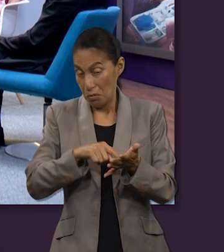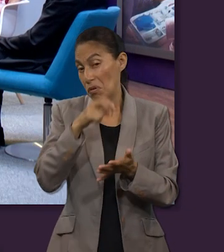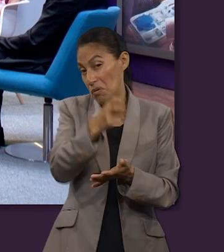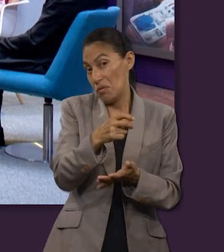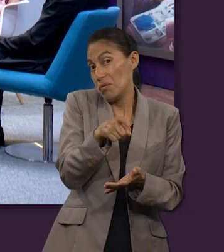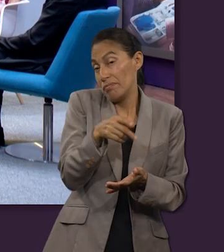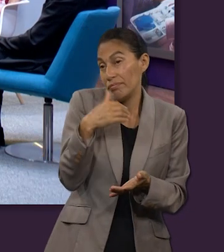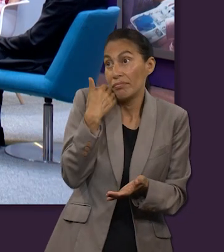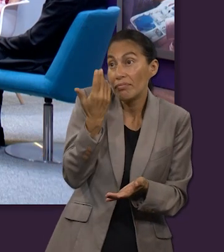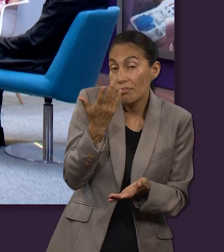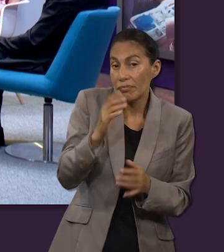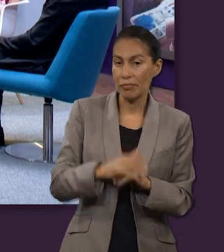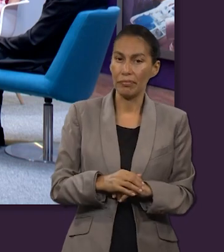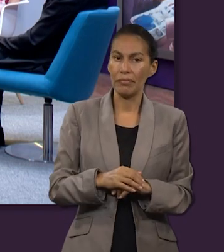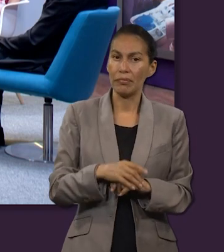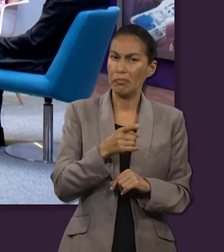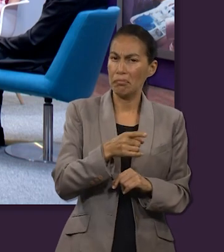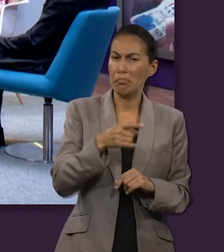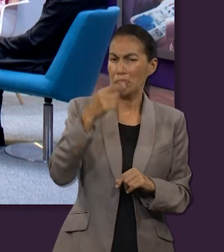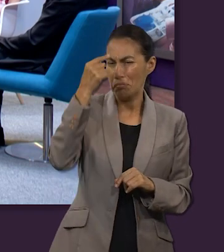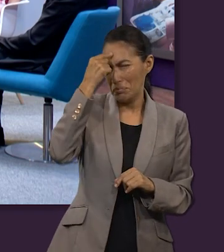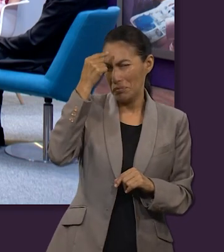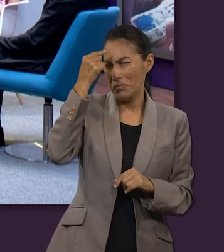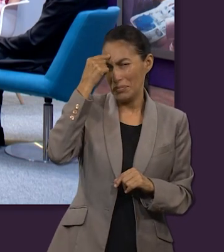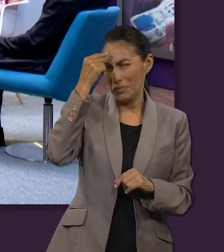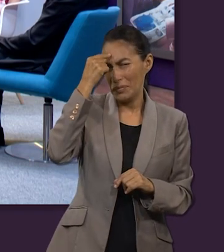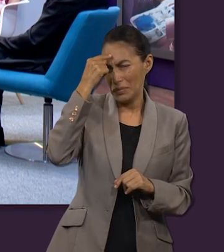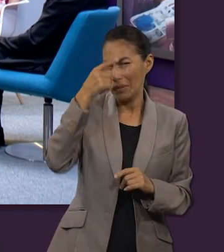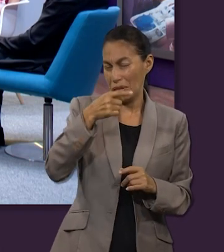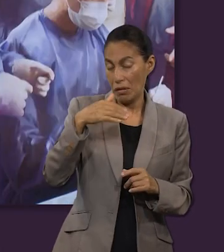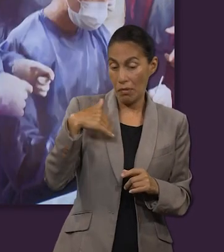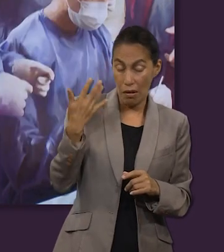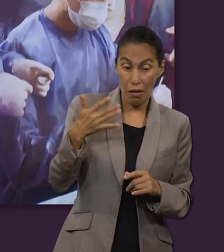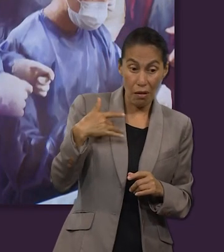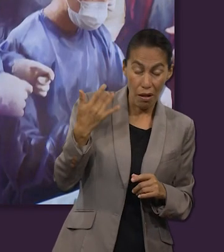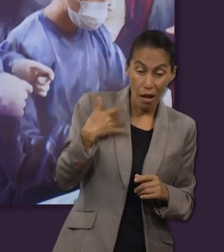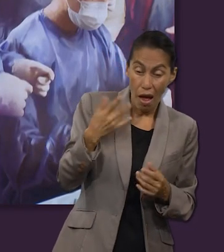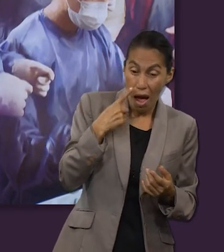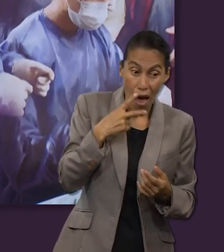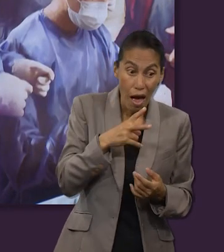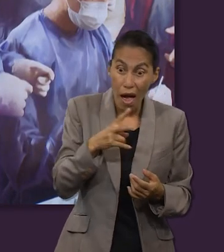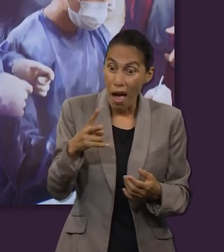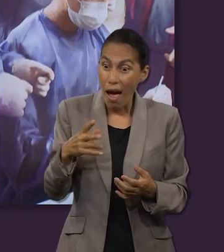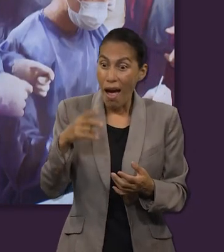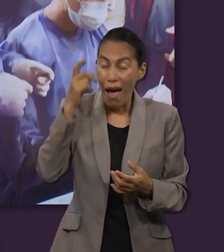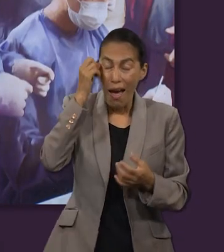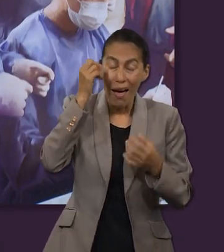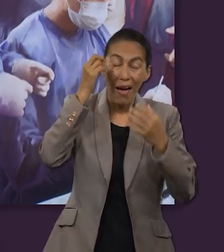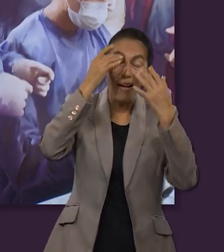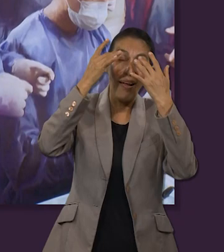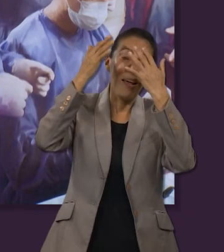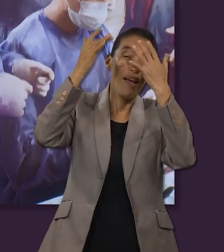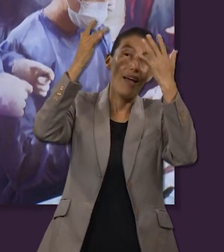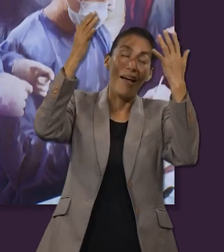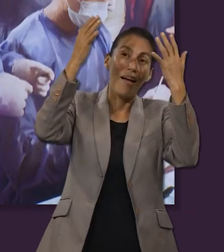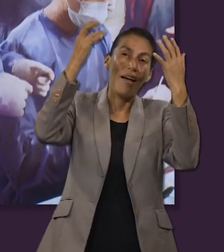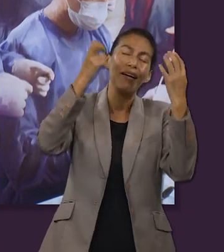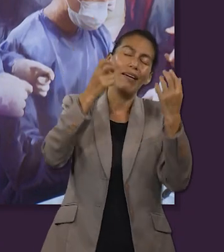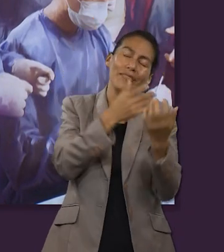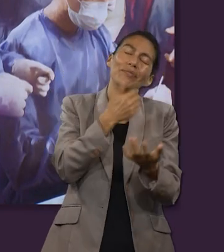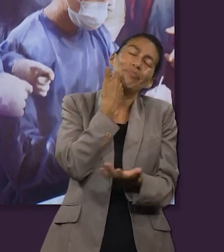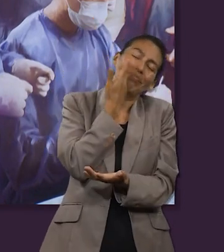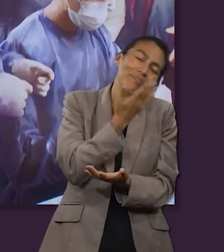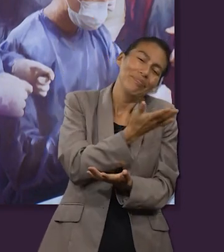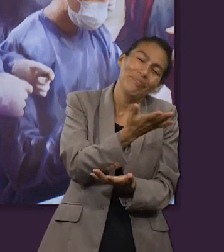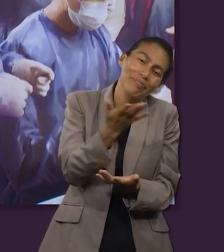habían tal vez hecho a la idea en ese último año con tantos milagros, con tantas manifestaciones sorprendentes, que yo quería de pronto ser